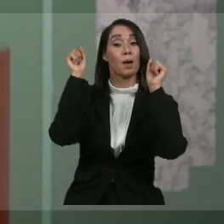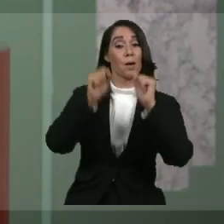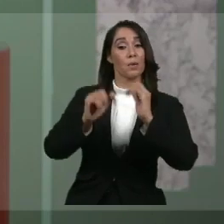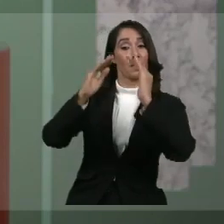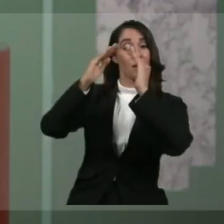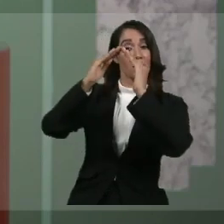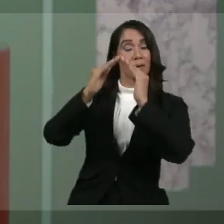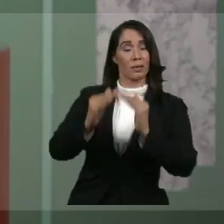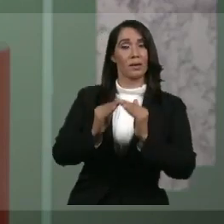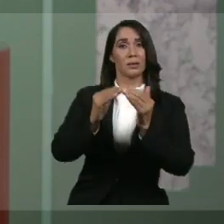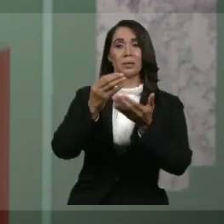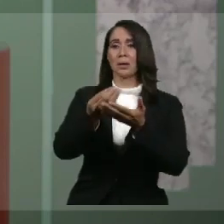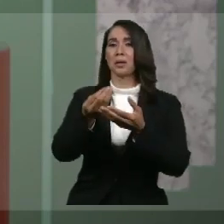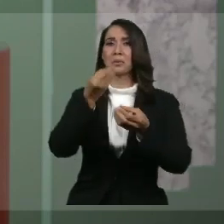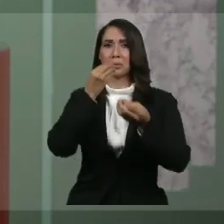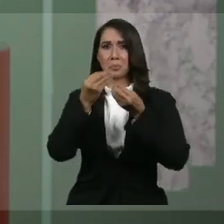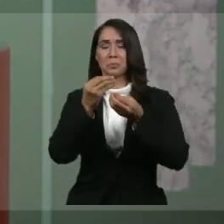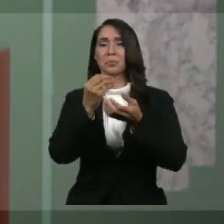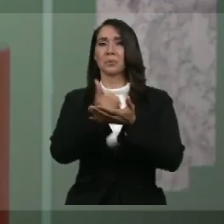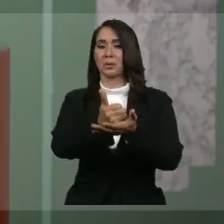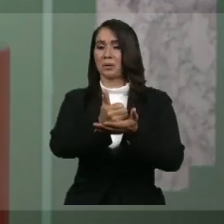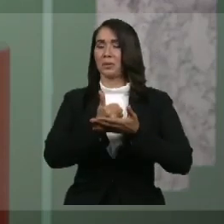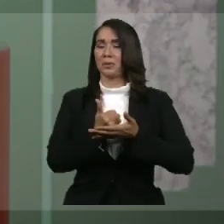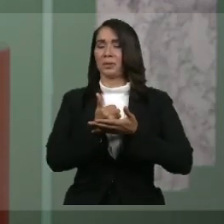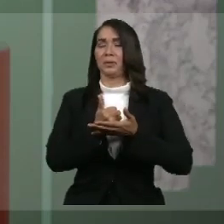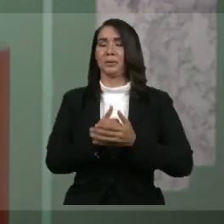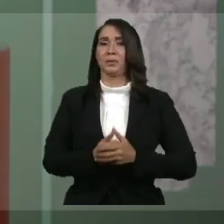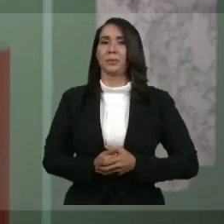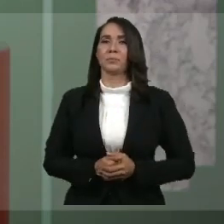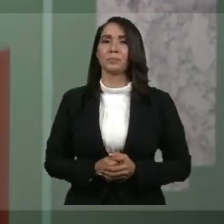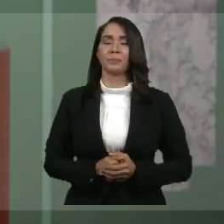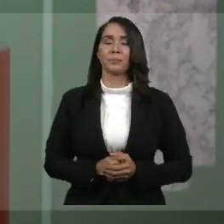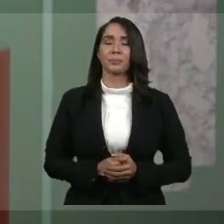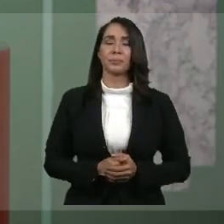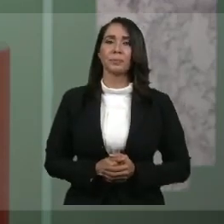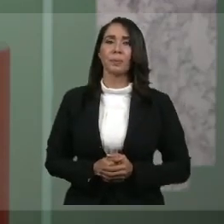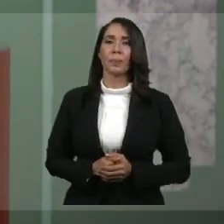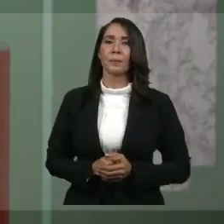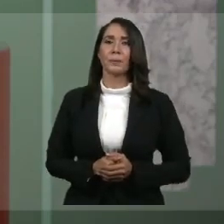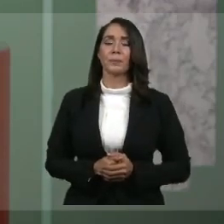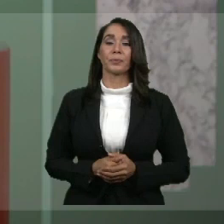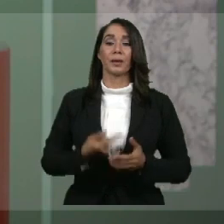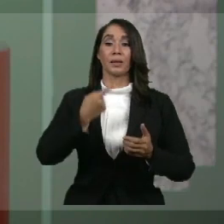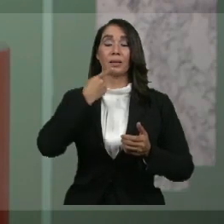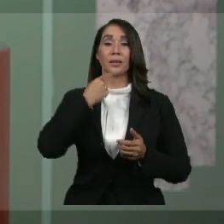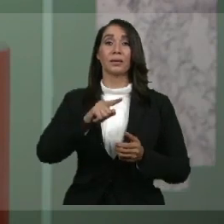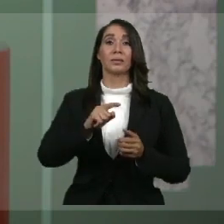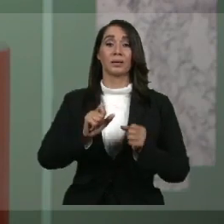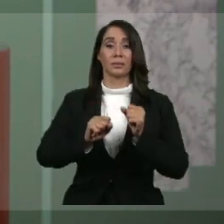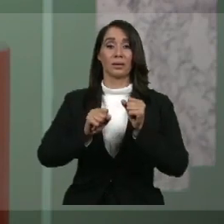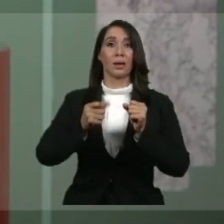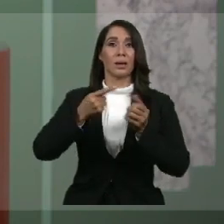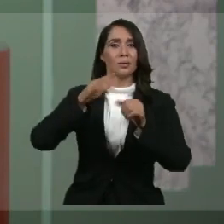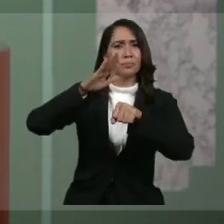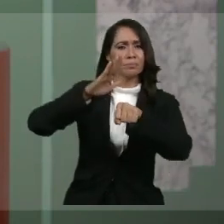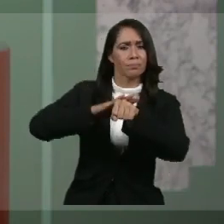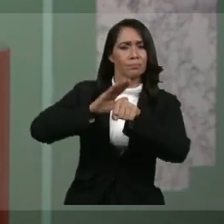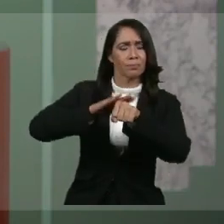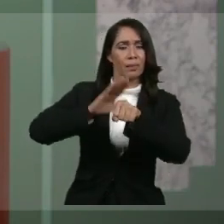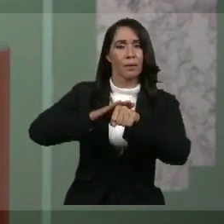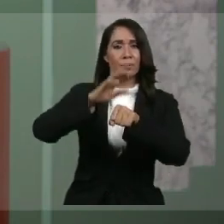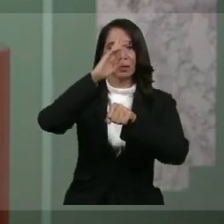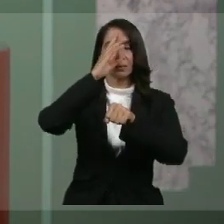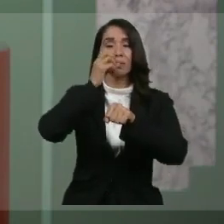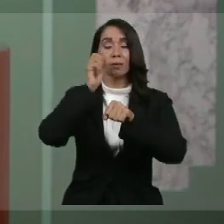en condiciones de dignidad. Además, desde que se declaró el estado de emergencia nacional, la